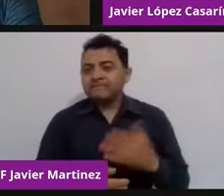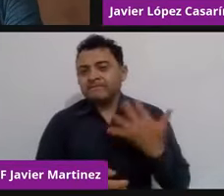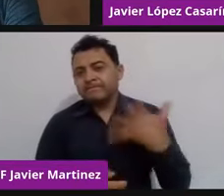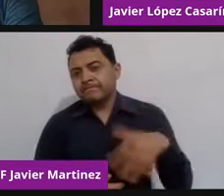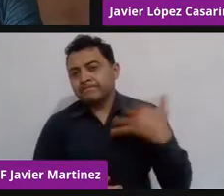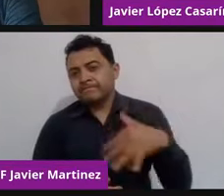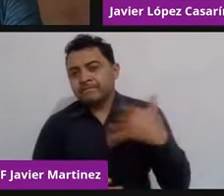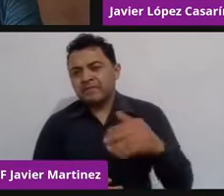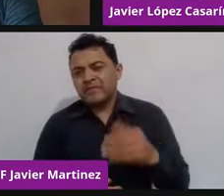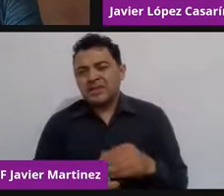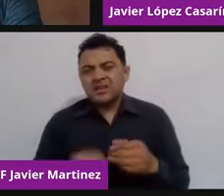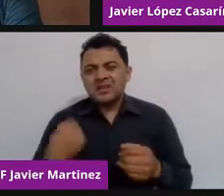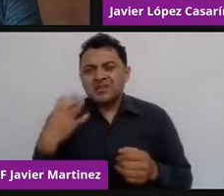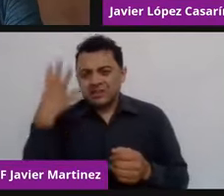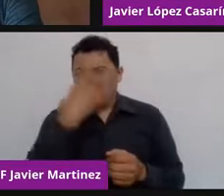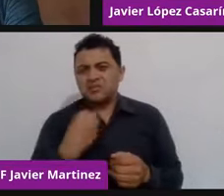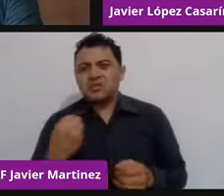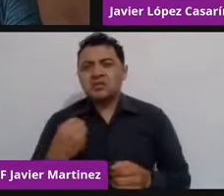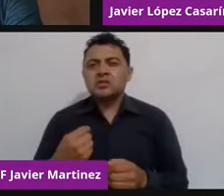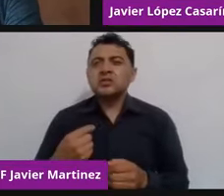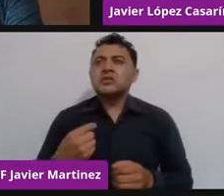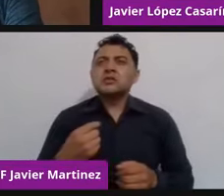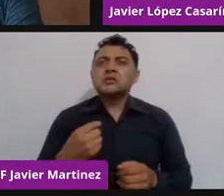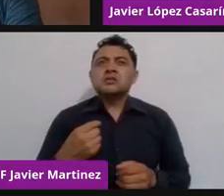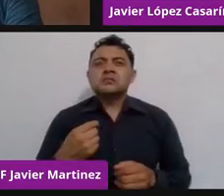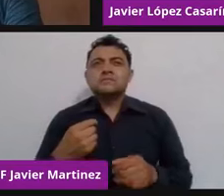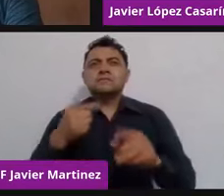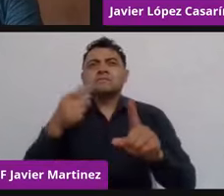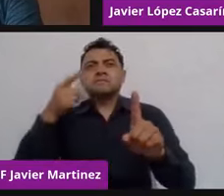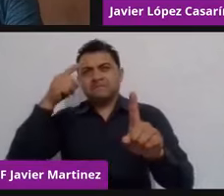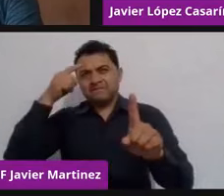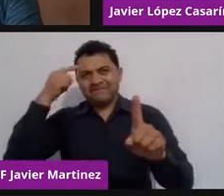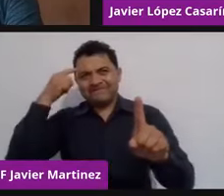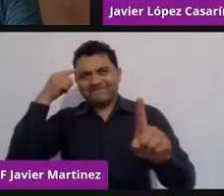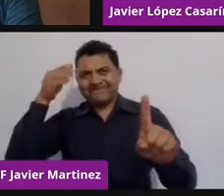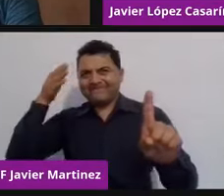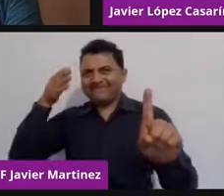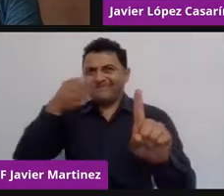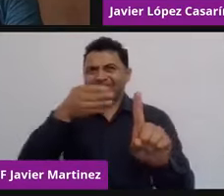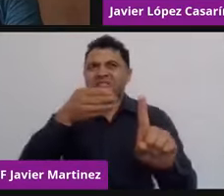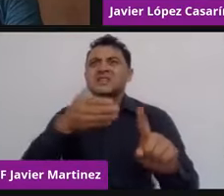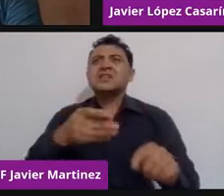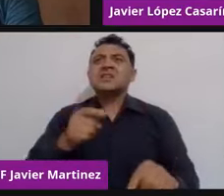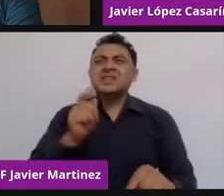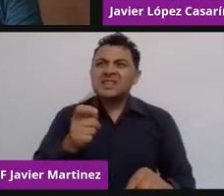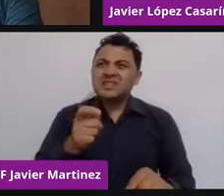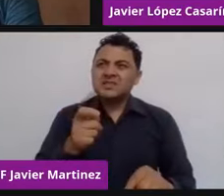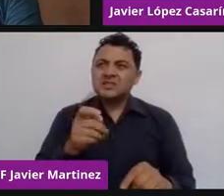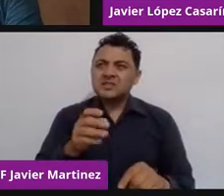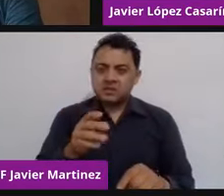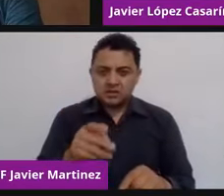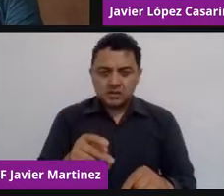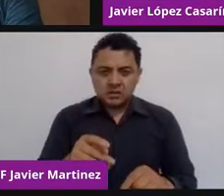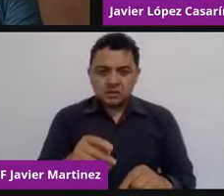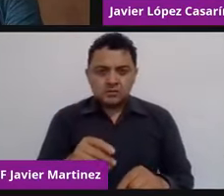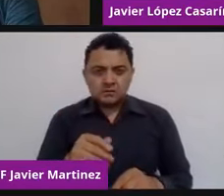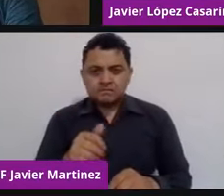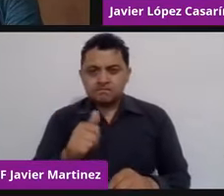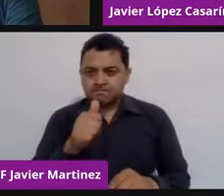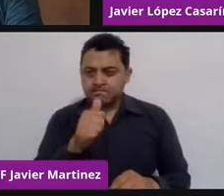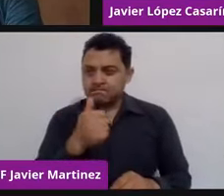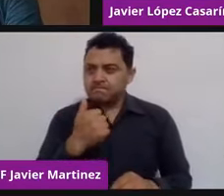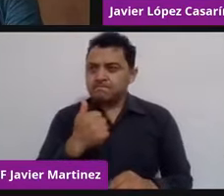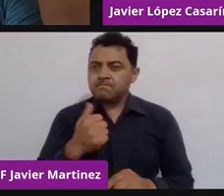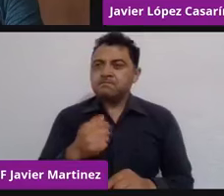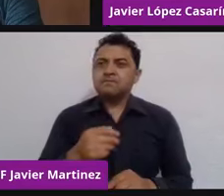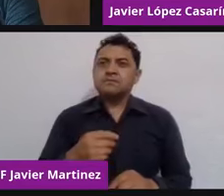de eso creo que sería la parte de retos, porque es ahí donde tenemos que sentarnos a ver los retos que conlleva